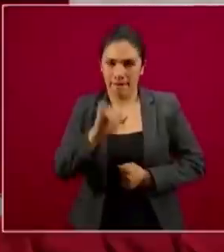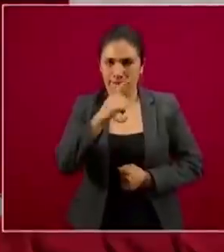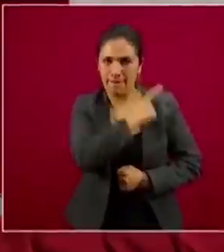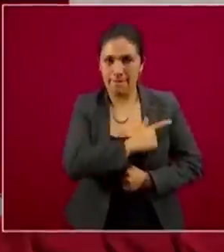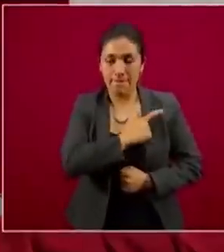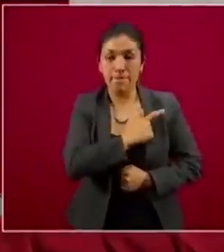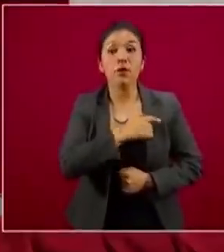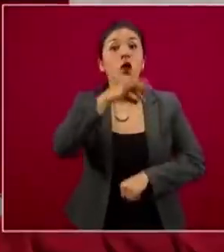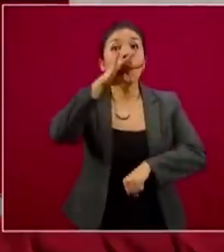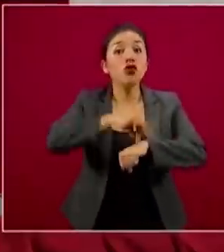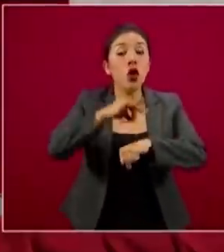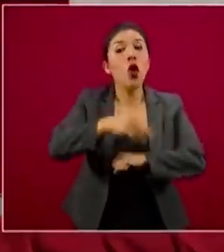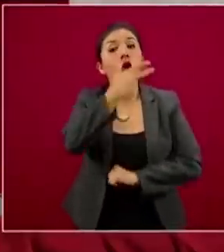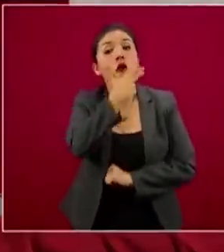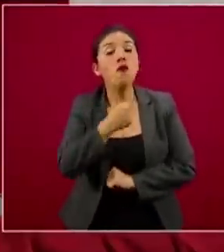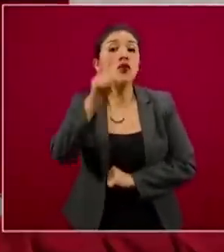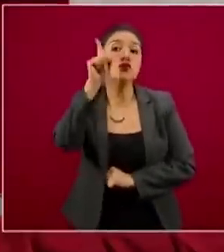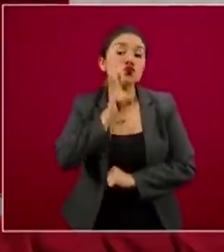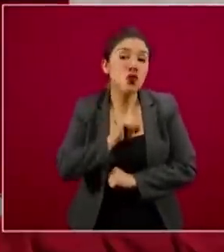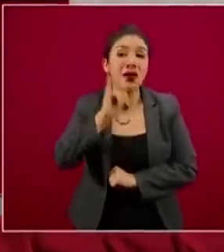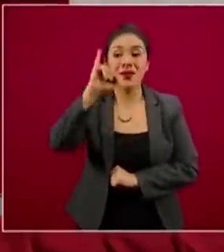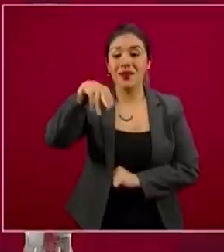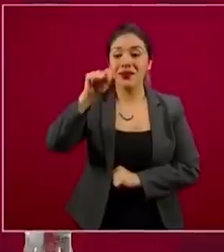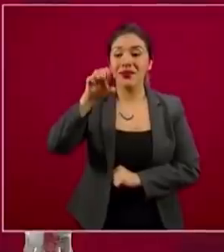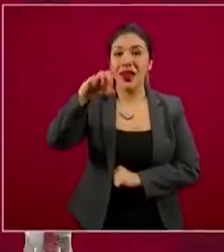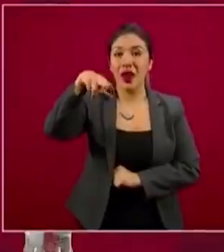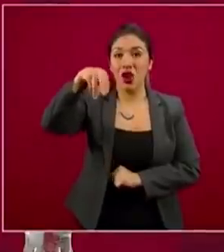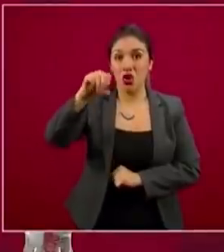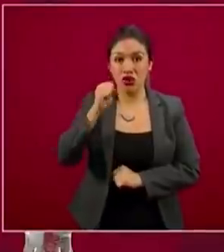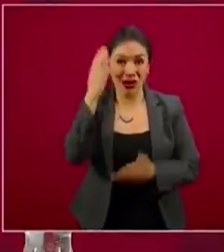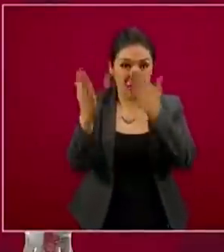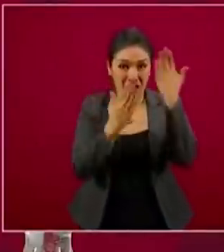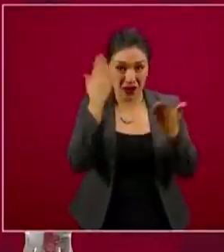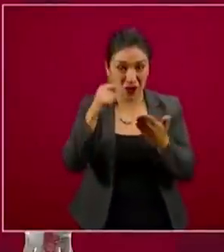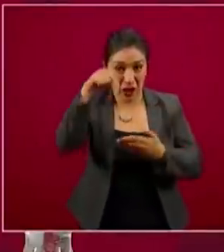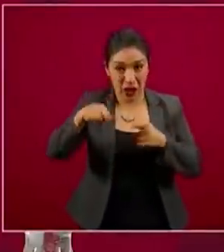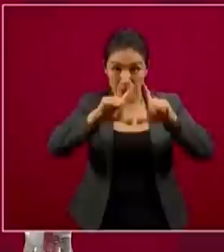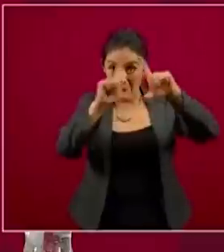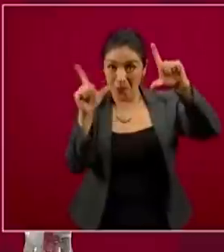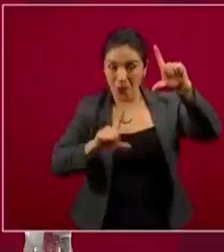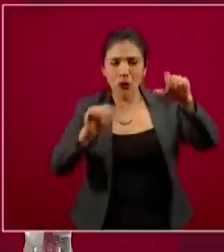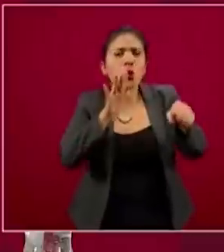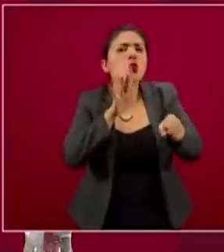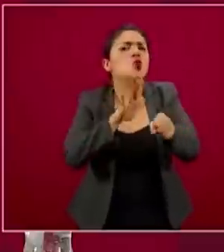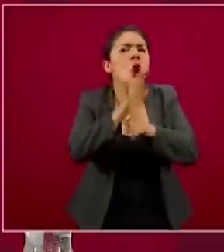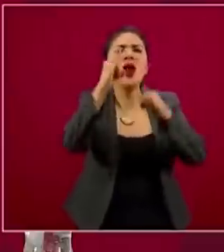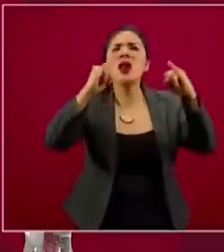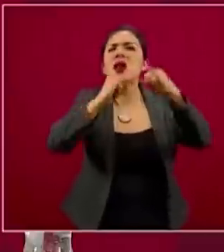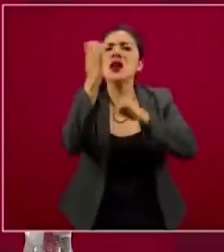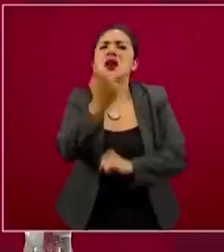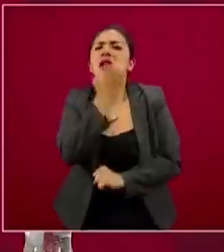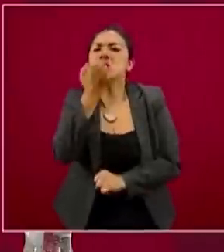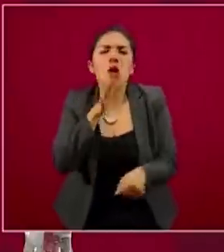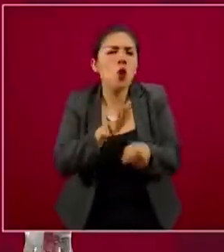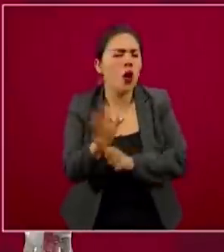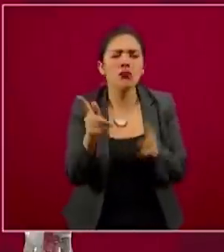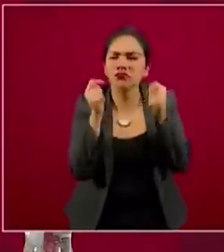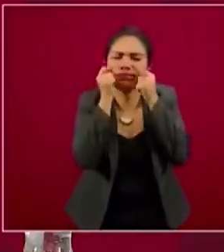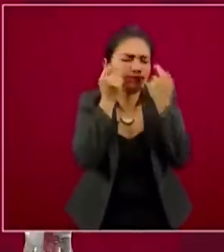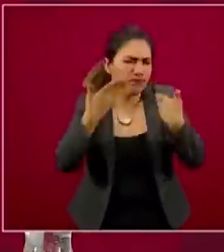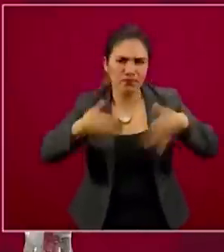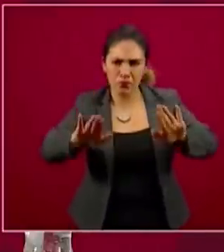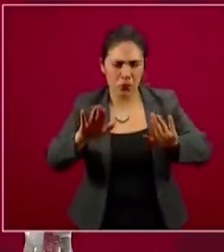Médicas y médicos internos de pregrado del país, independientemente de qué institución educativa están ustedes